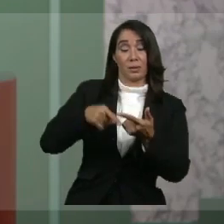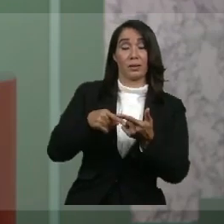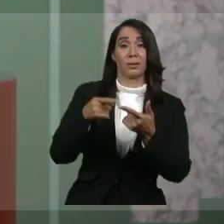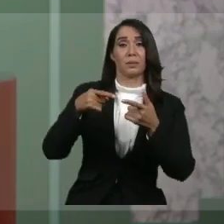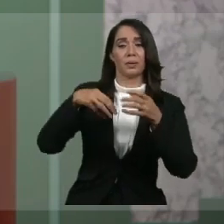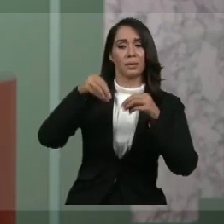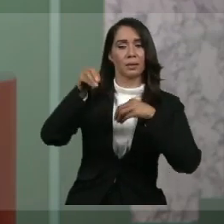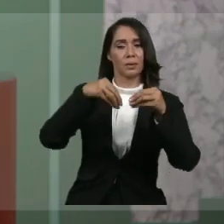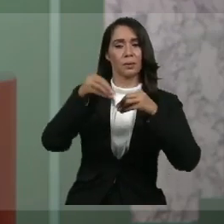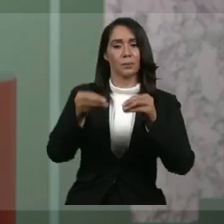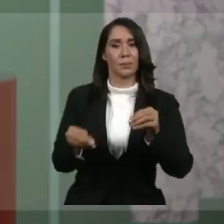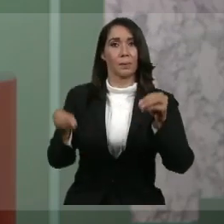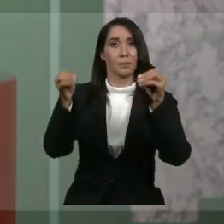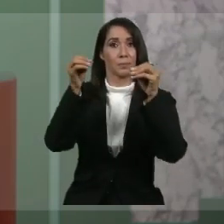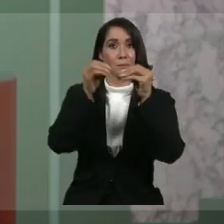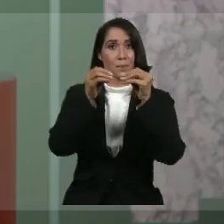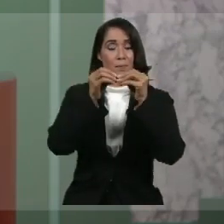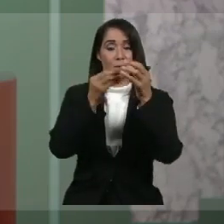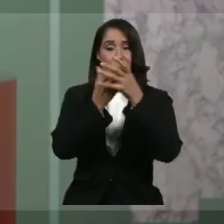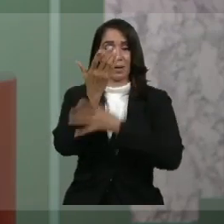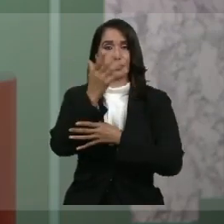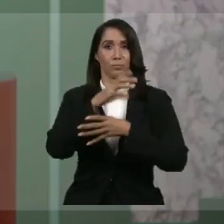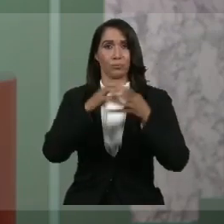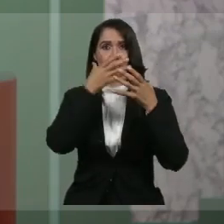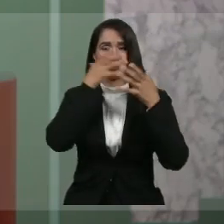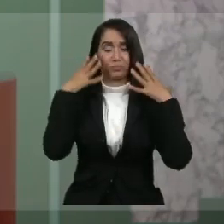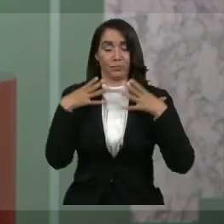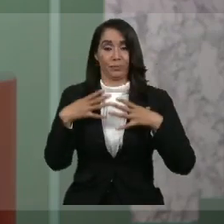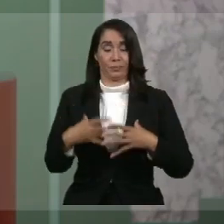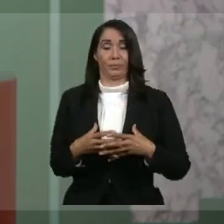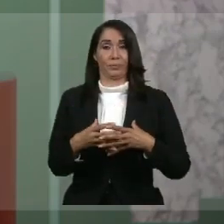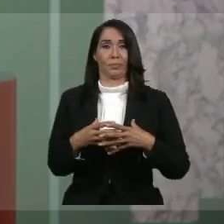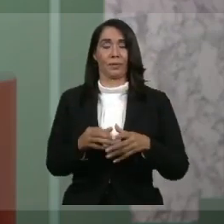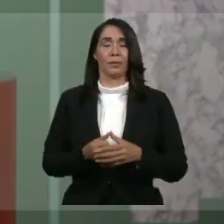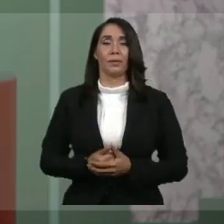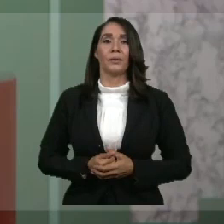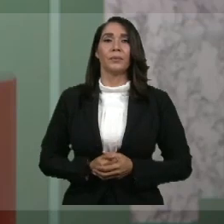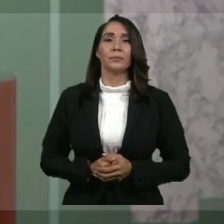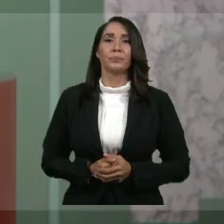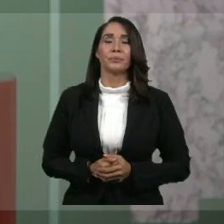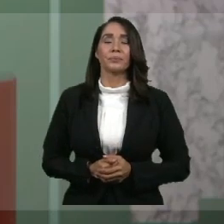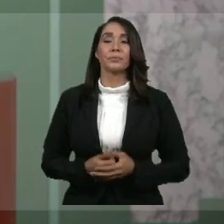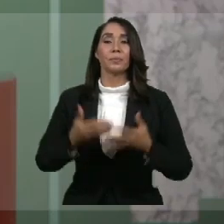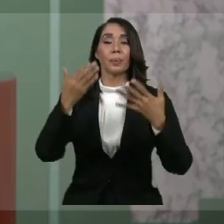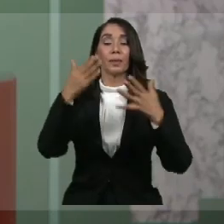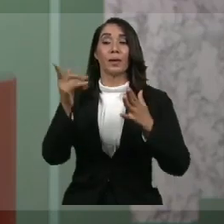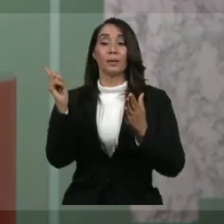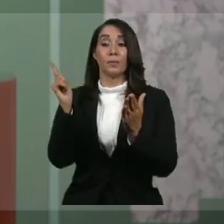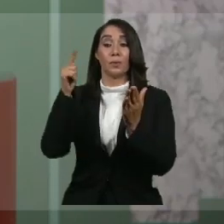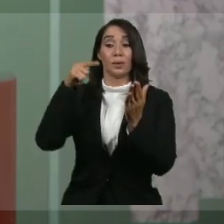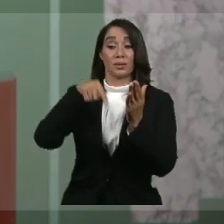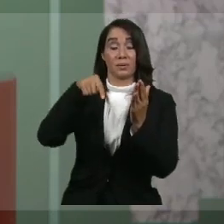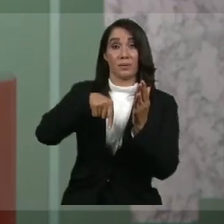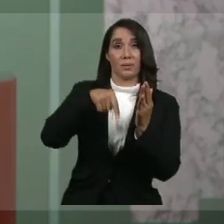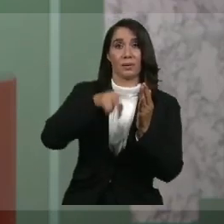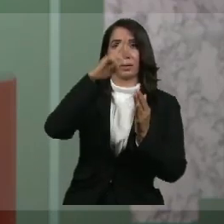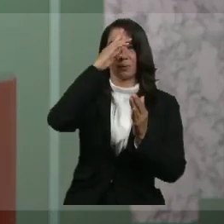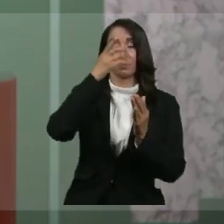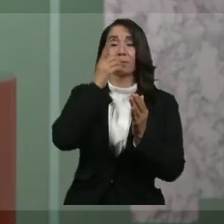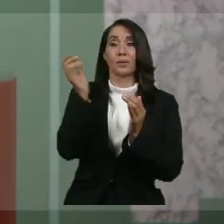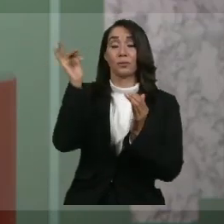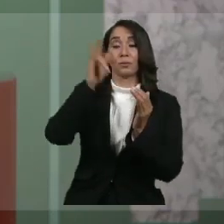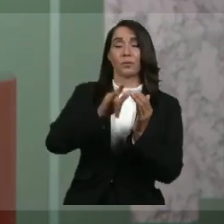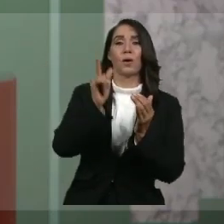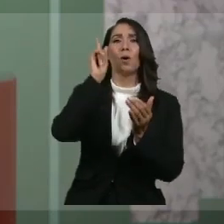necesarios para garantizar que así sea. En concreto, ya hemos recibido 1.250.000